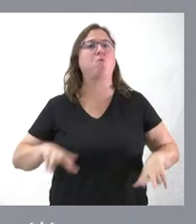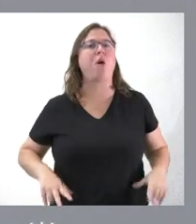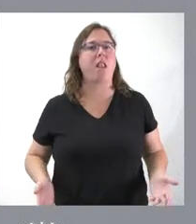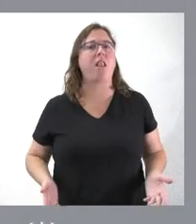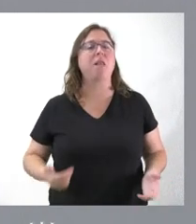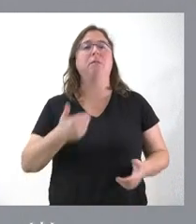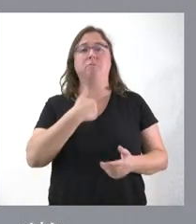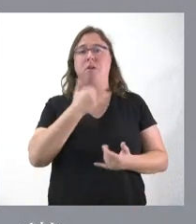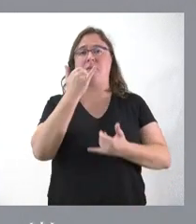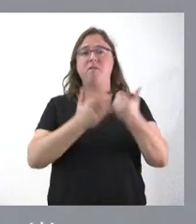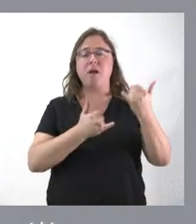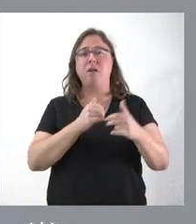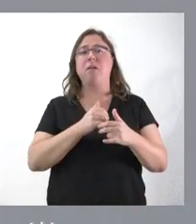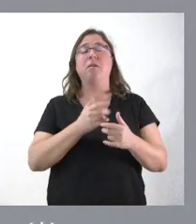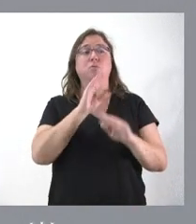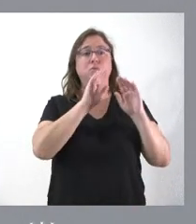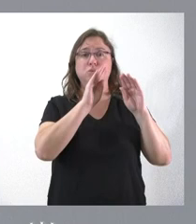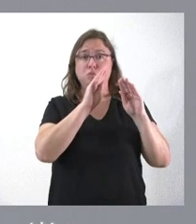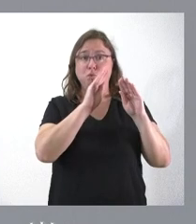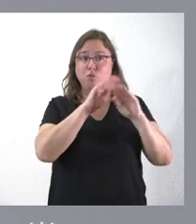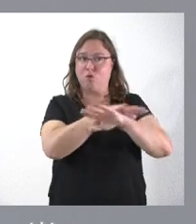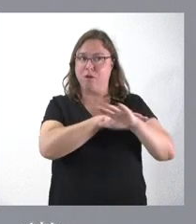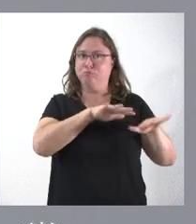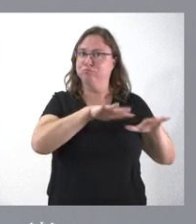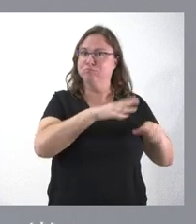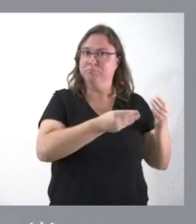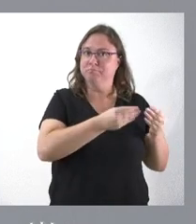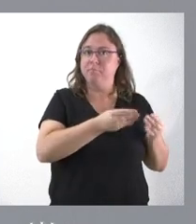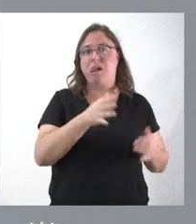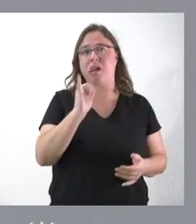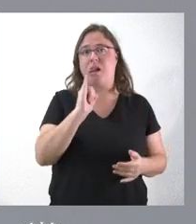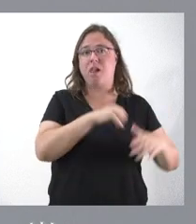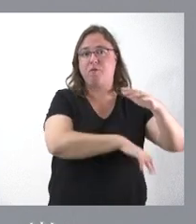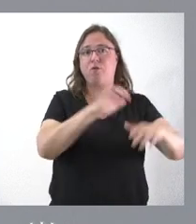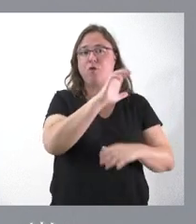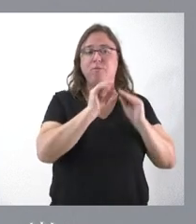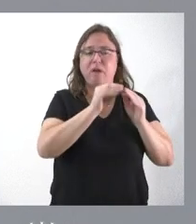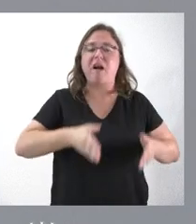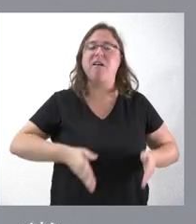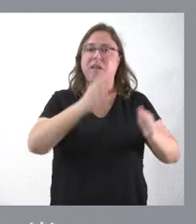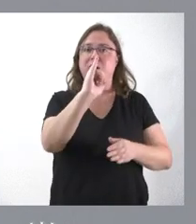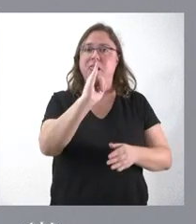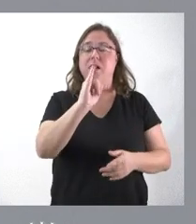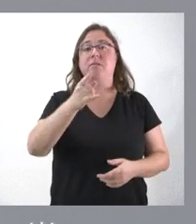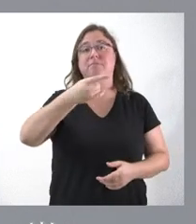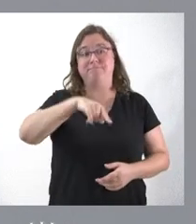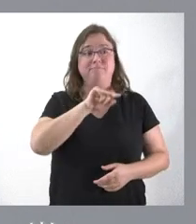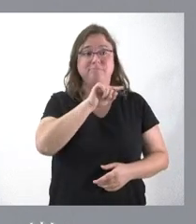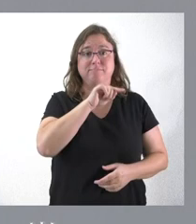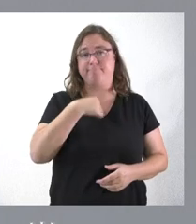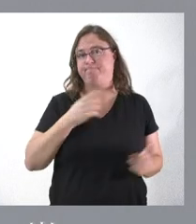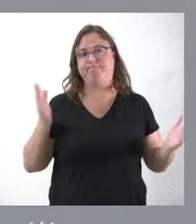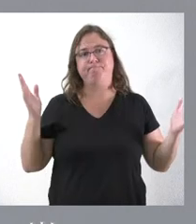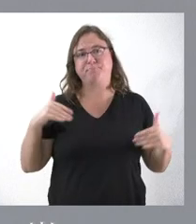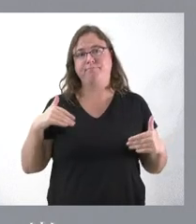otra manera, que Portugal, porque su Gobierno se ha movido, pues tiene unos fondos europeos para esta finalidad de los que carecemos